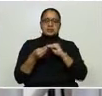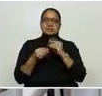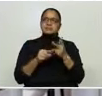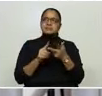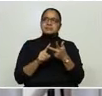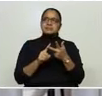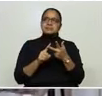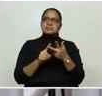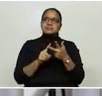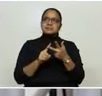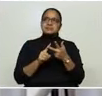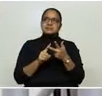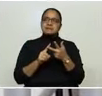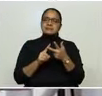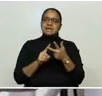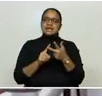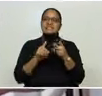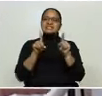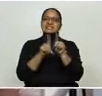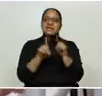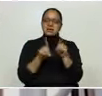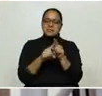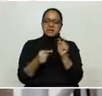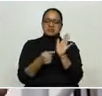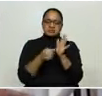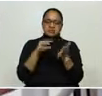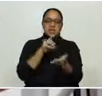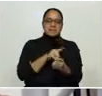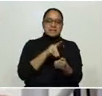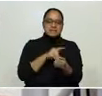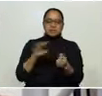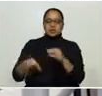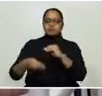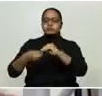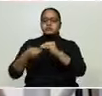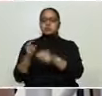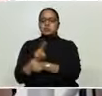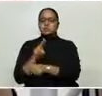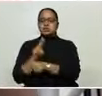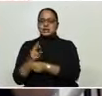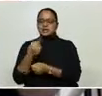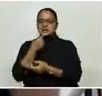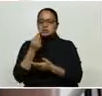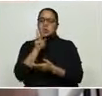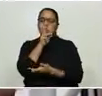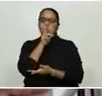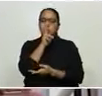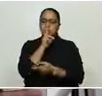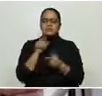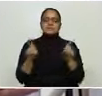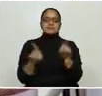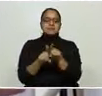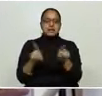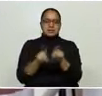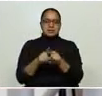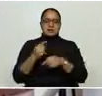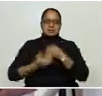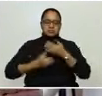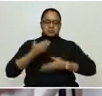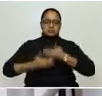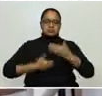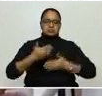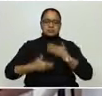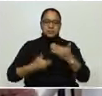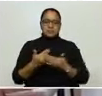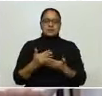algunos parecidos a eso, también con hidroxicloroquina y con otros medicamentos, Honduras también está en esos protocolos de